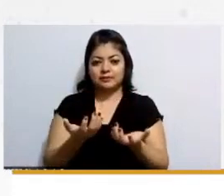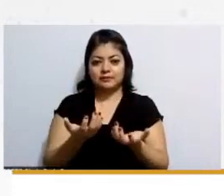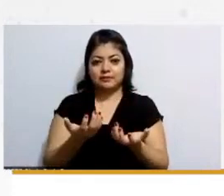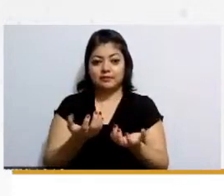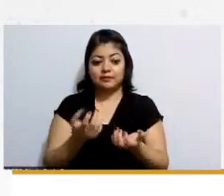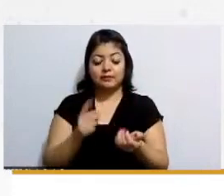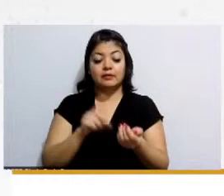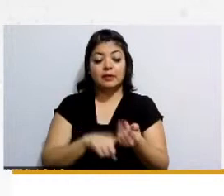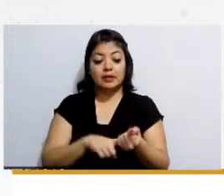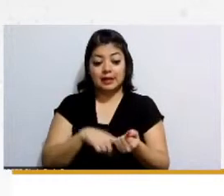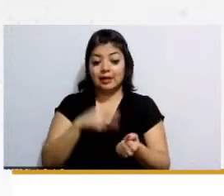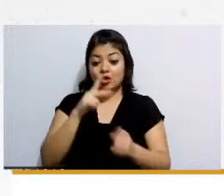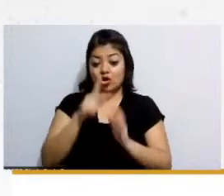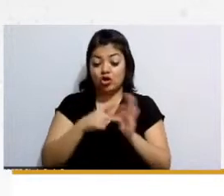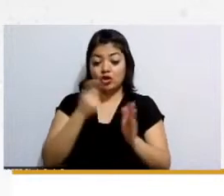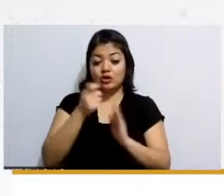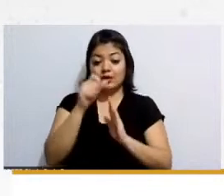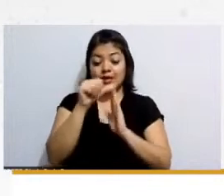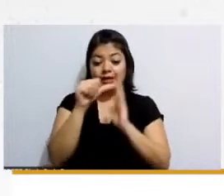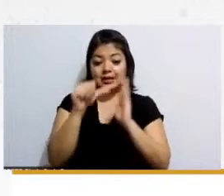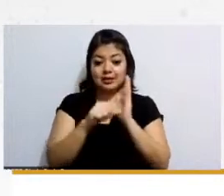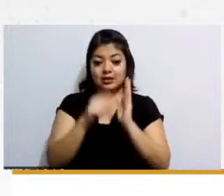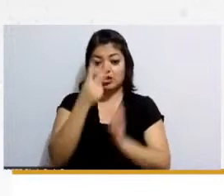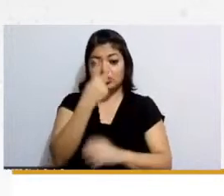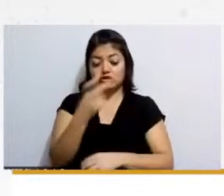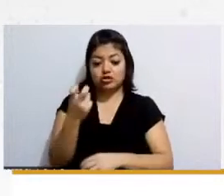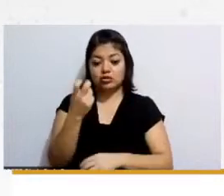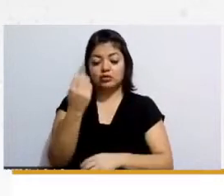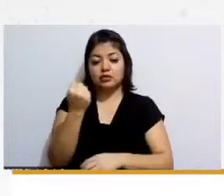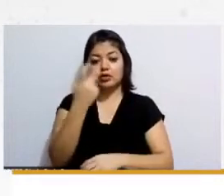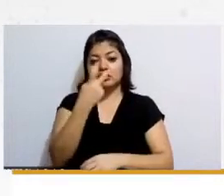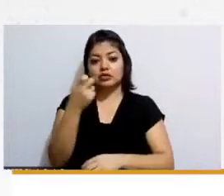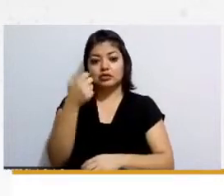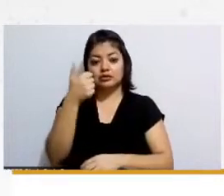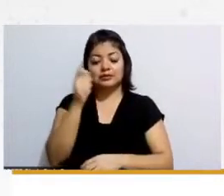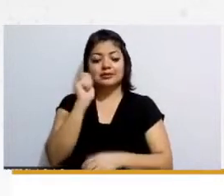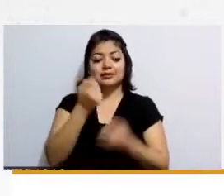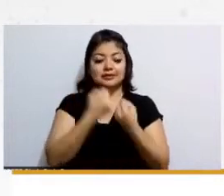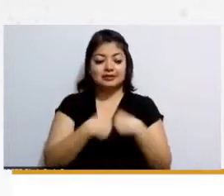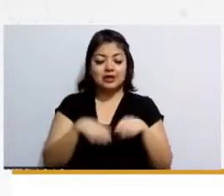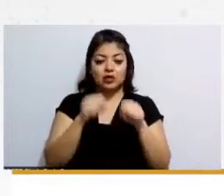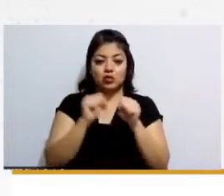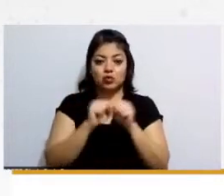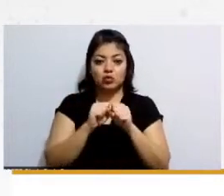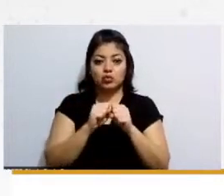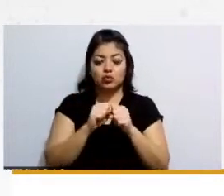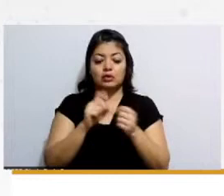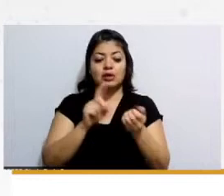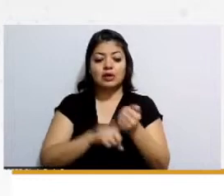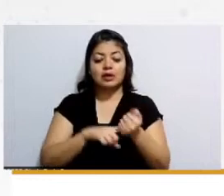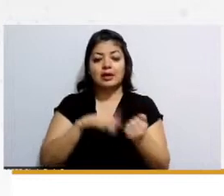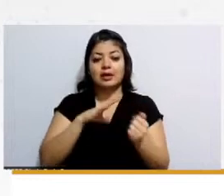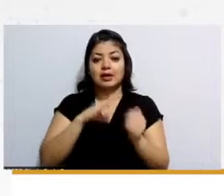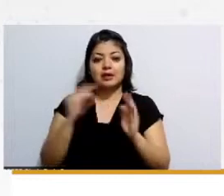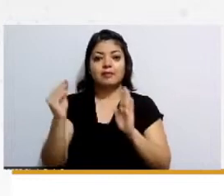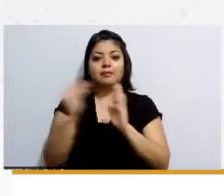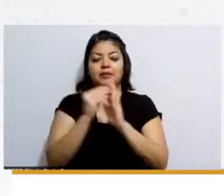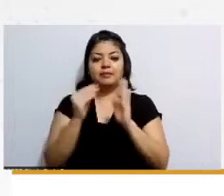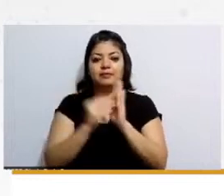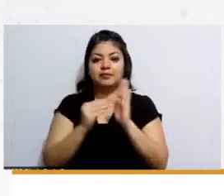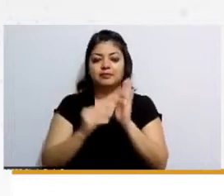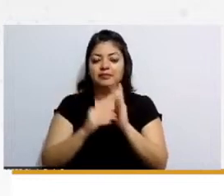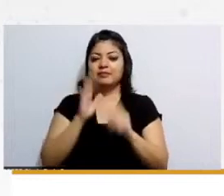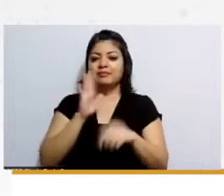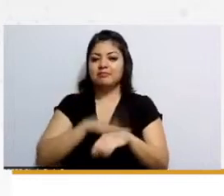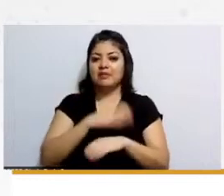volvemos a este artículo 201 y 206 de la ley del seguro social que impone a los hombres requisitos adicionales